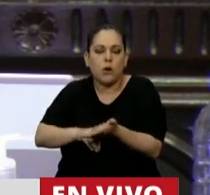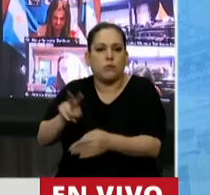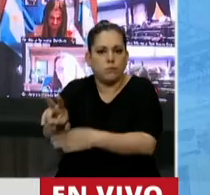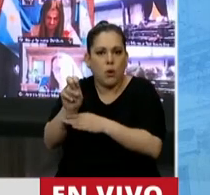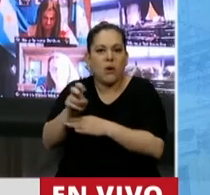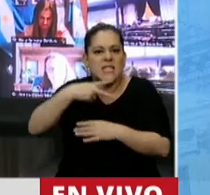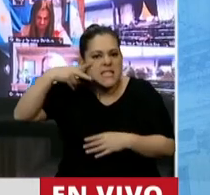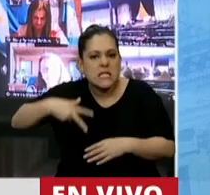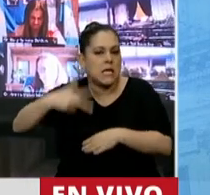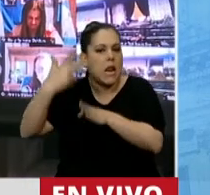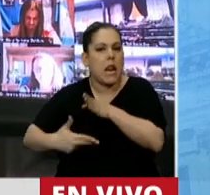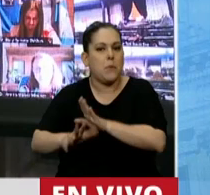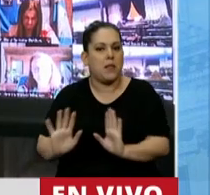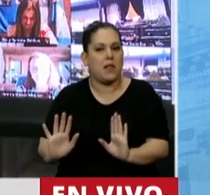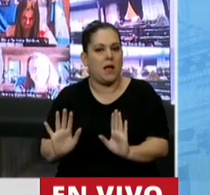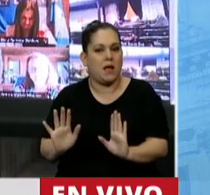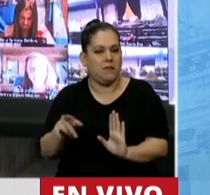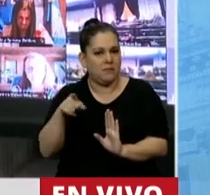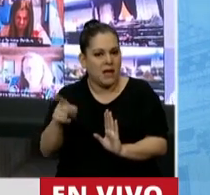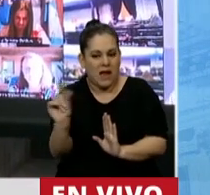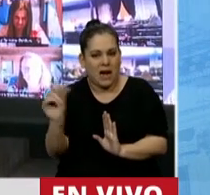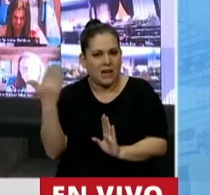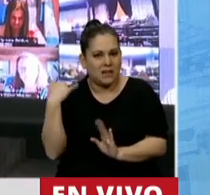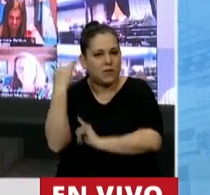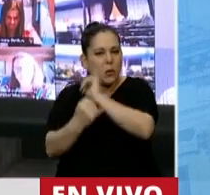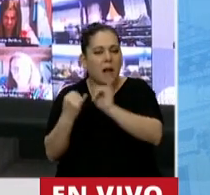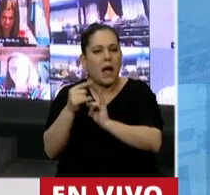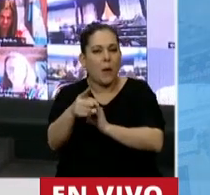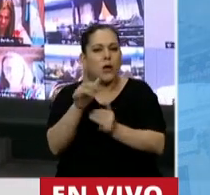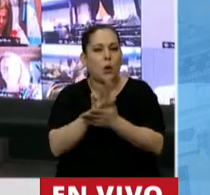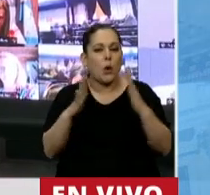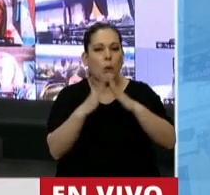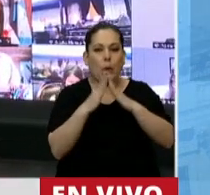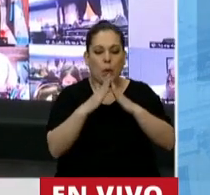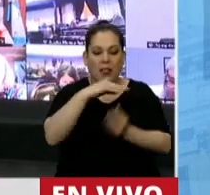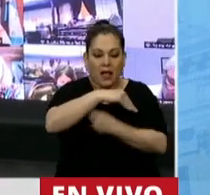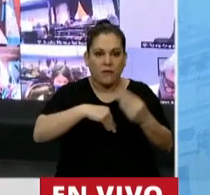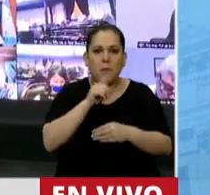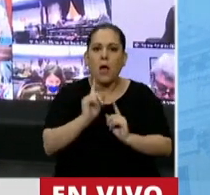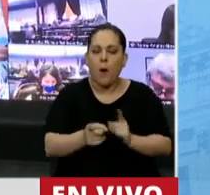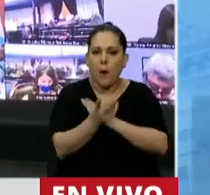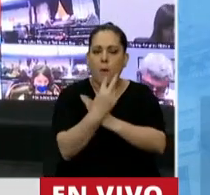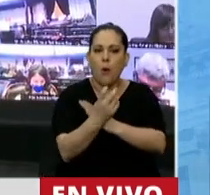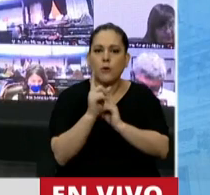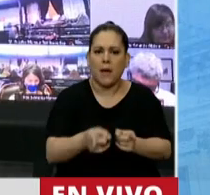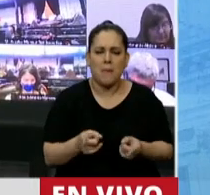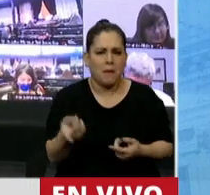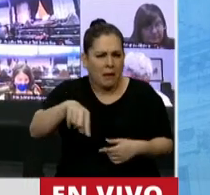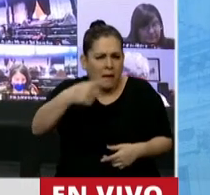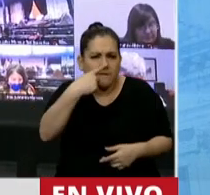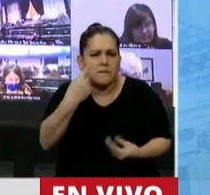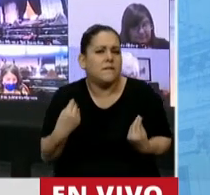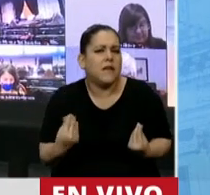exento y sin desgrabar, como recién decía, tampoco las viviendas de uso familiar. ¿Qué están buscando?